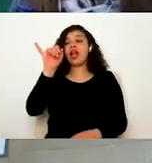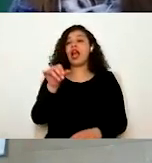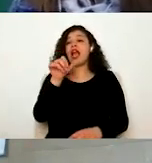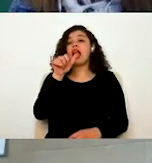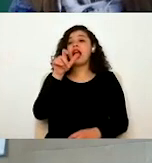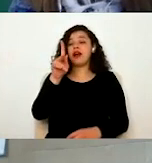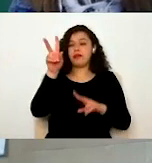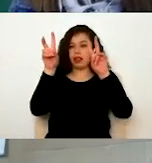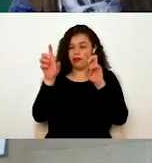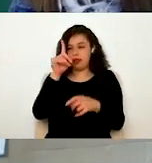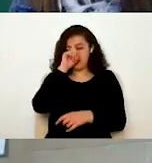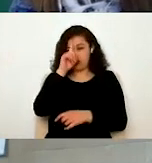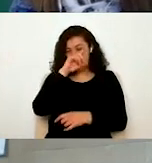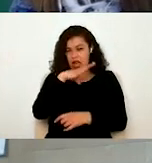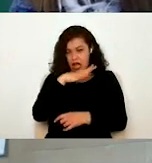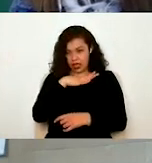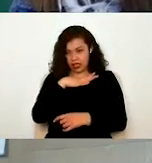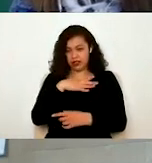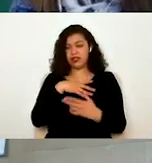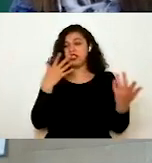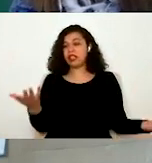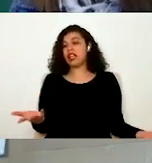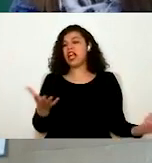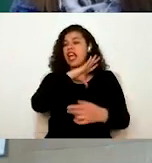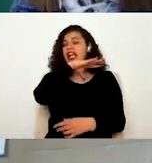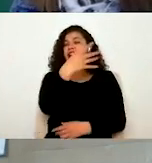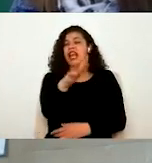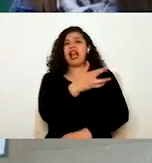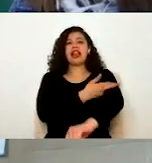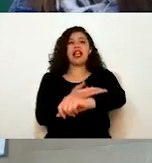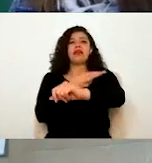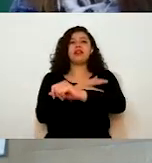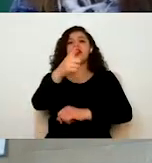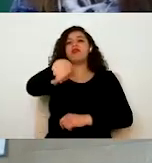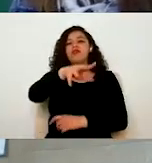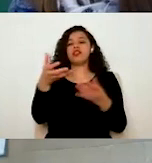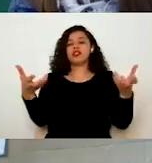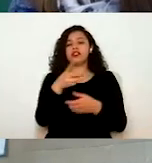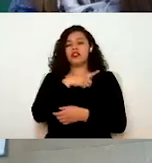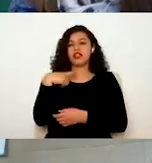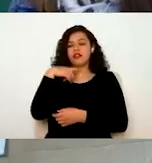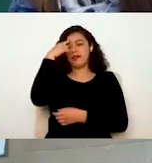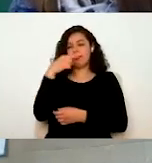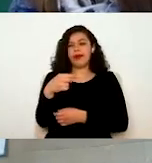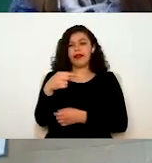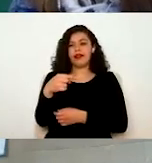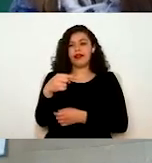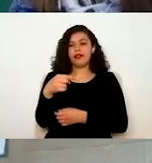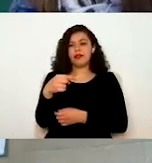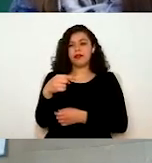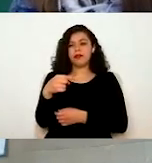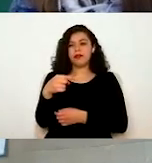tema y, a grandes rasgos, el trámite que deben de hacer para este